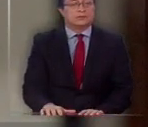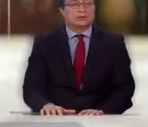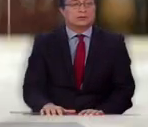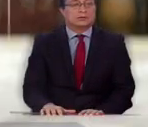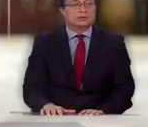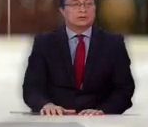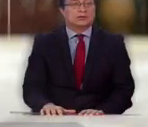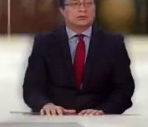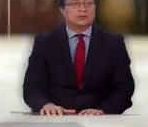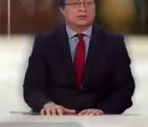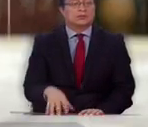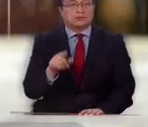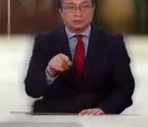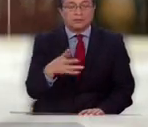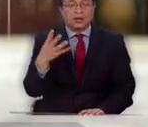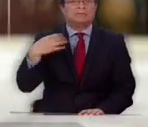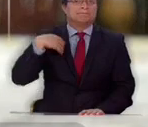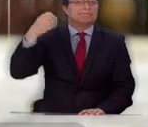Aprendí la lección.